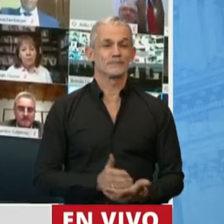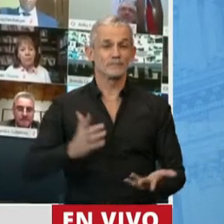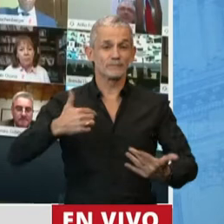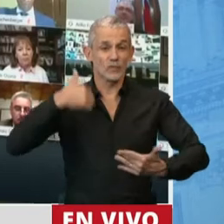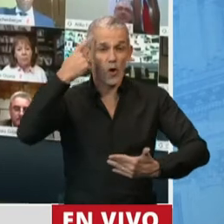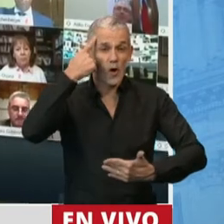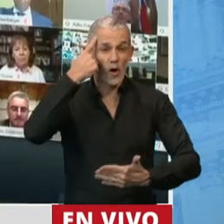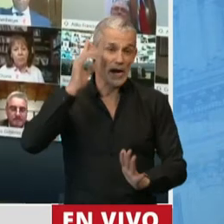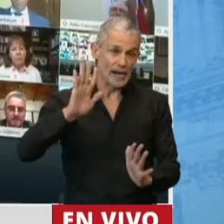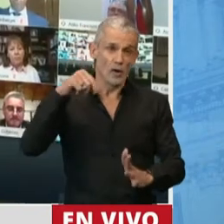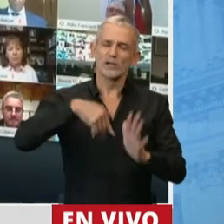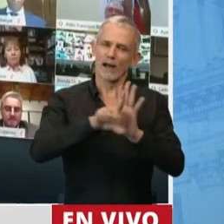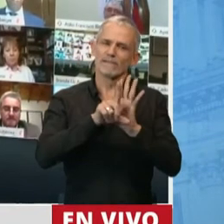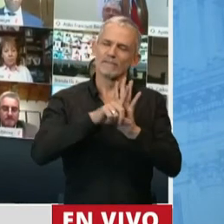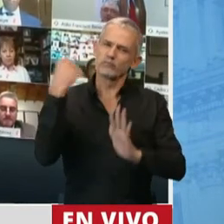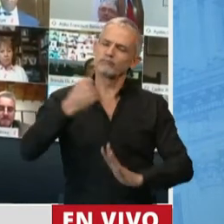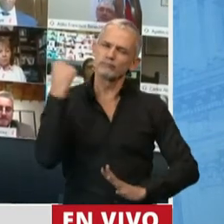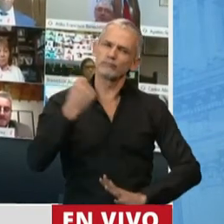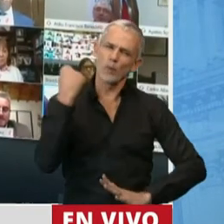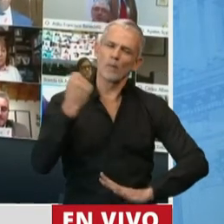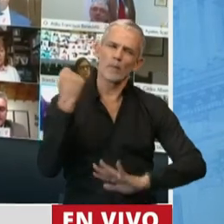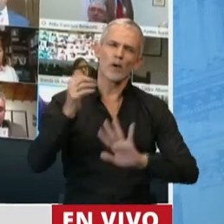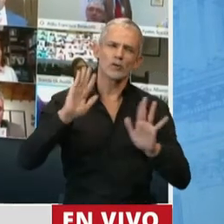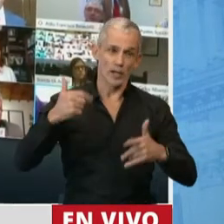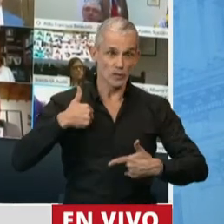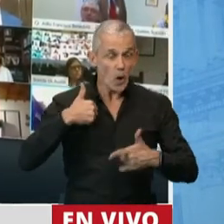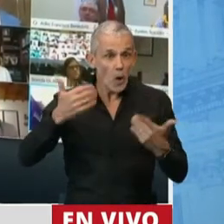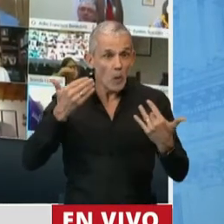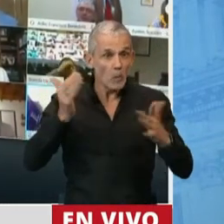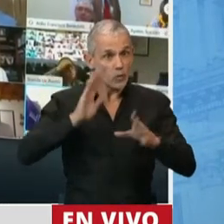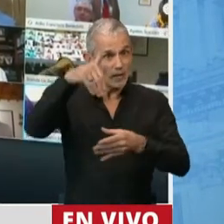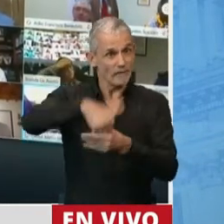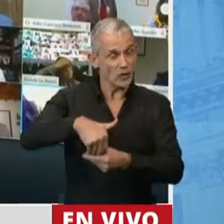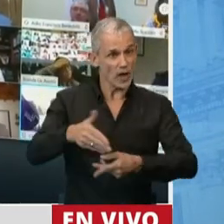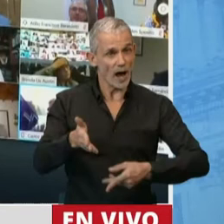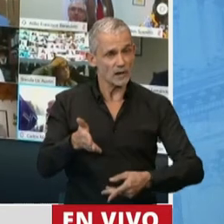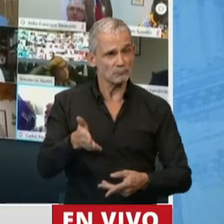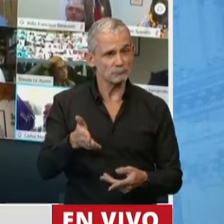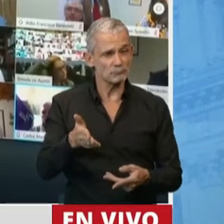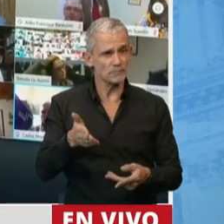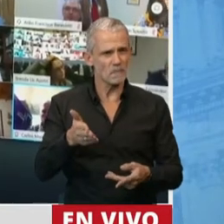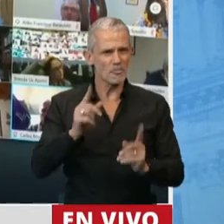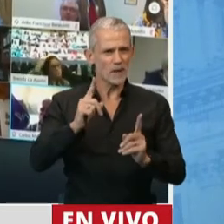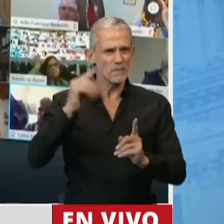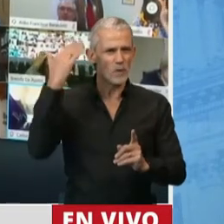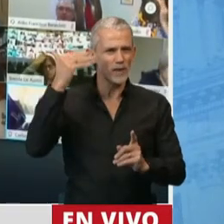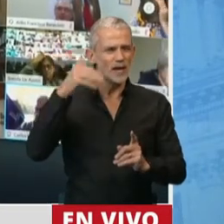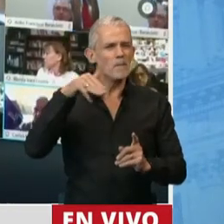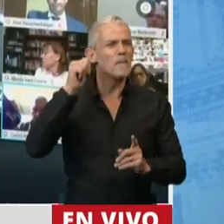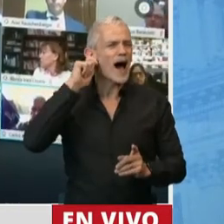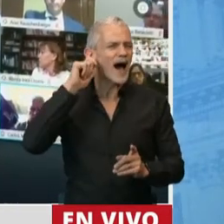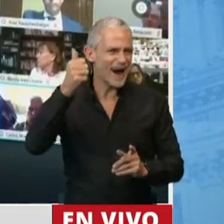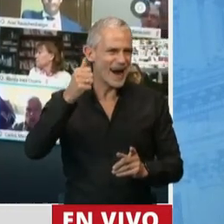parece esta una ley muy importante. He tenido oportunidad de votar, como decía Mara,